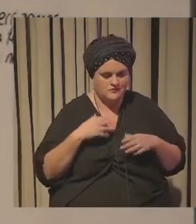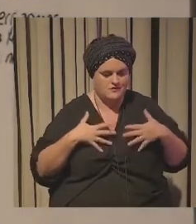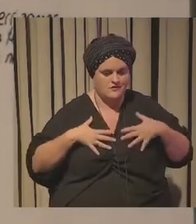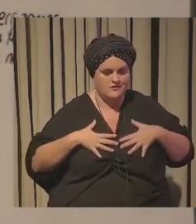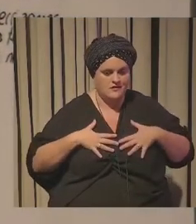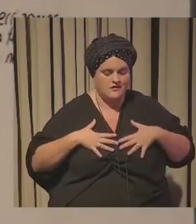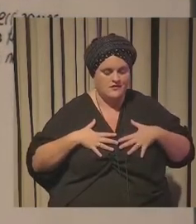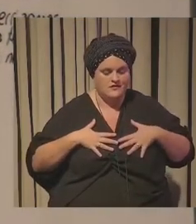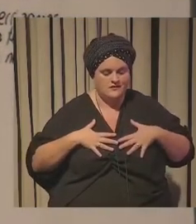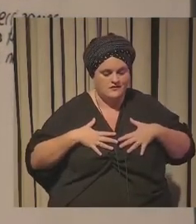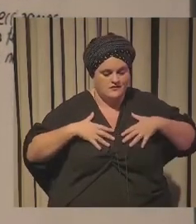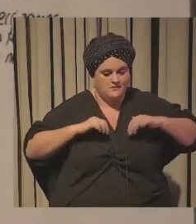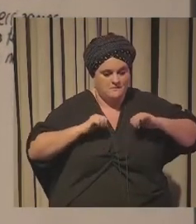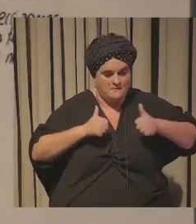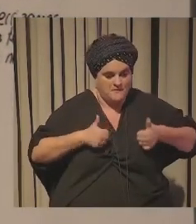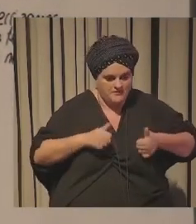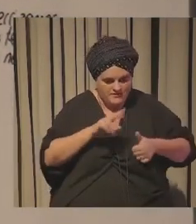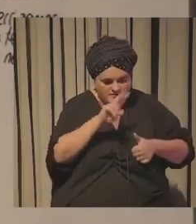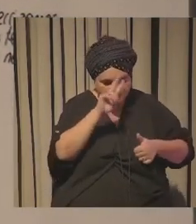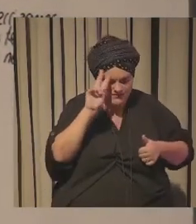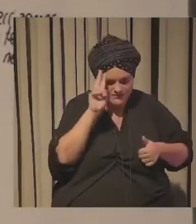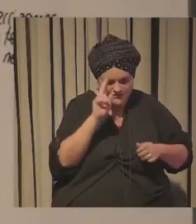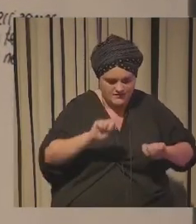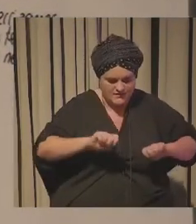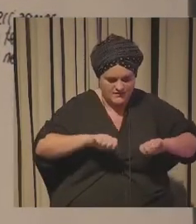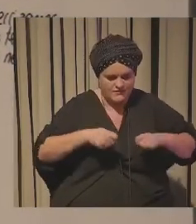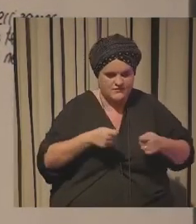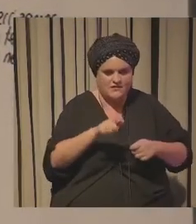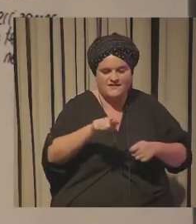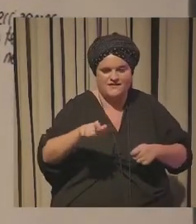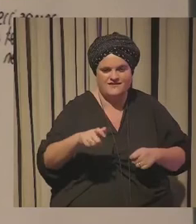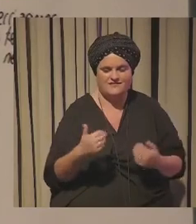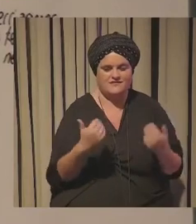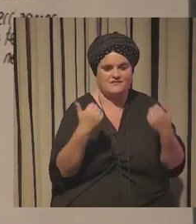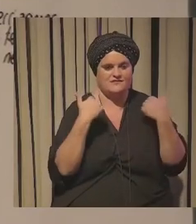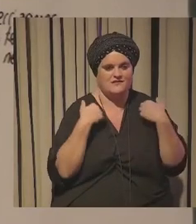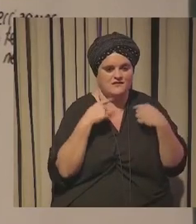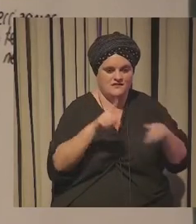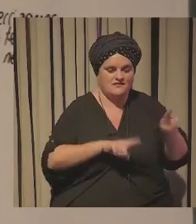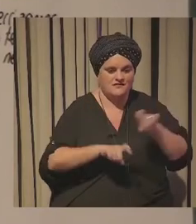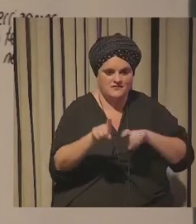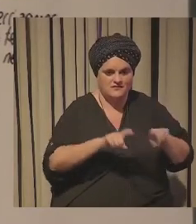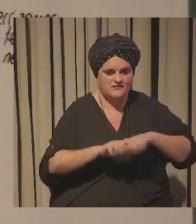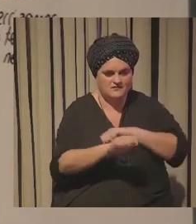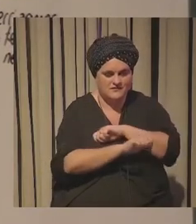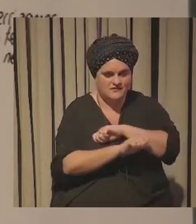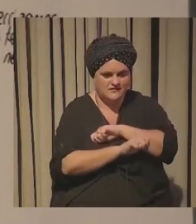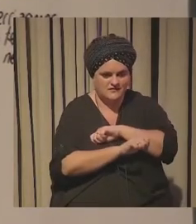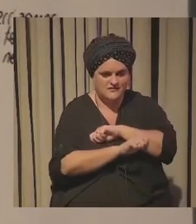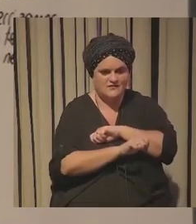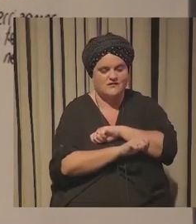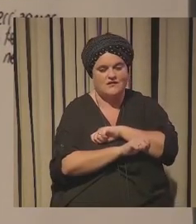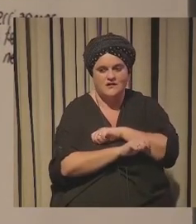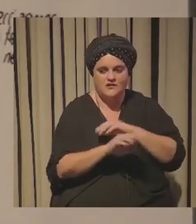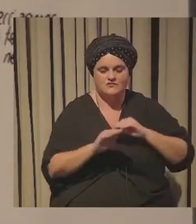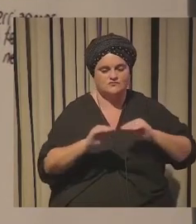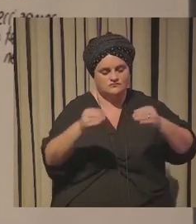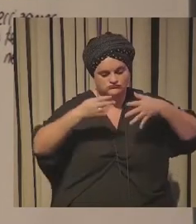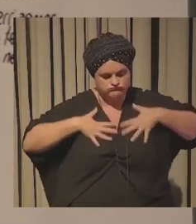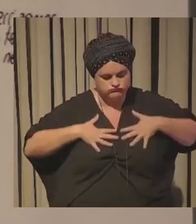más naturales para las personas que toman decisiones en esos retos estratégicos y por lo tanto las van haciendo suyas entonces